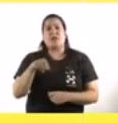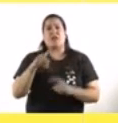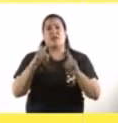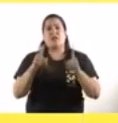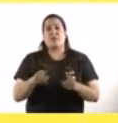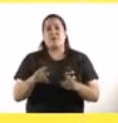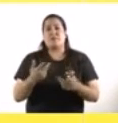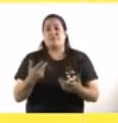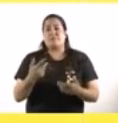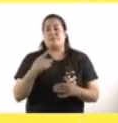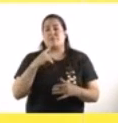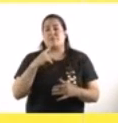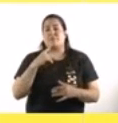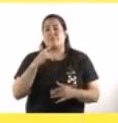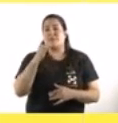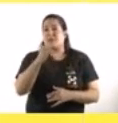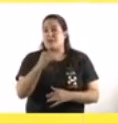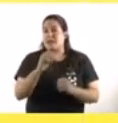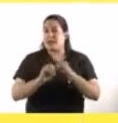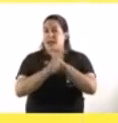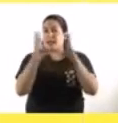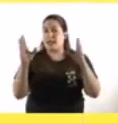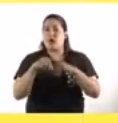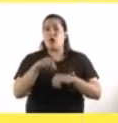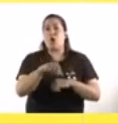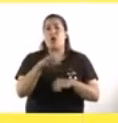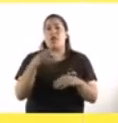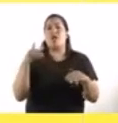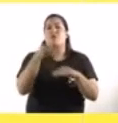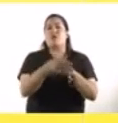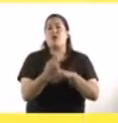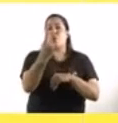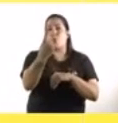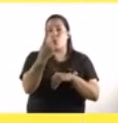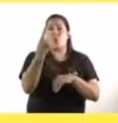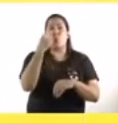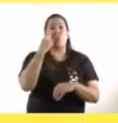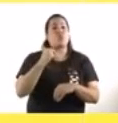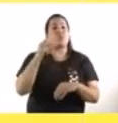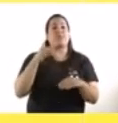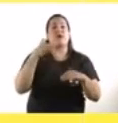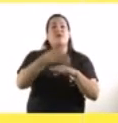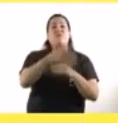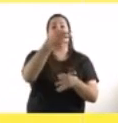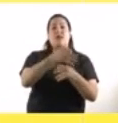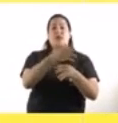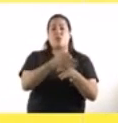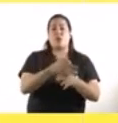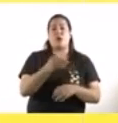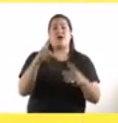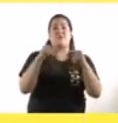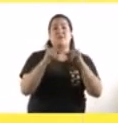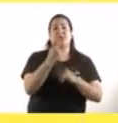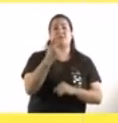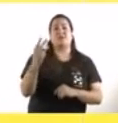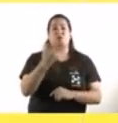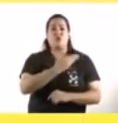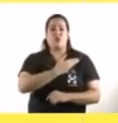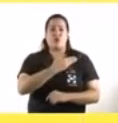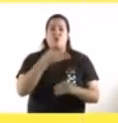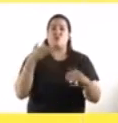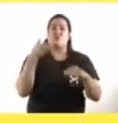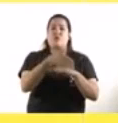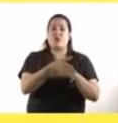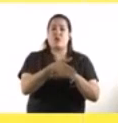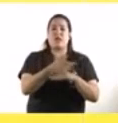asistió un solo día a la escuela el día 22 de febrero ese mismo día se aplicó como con todos los docentes y las personas que van a